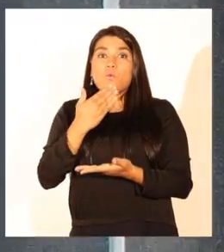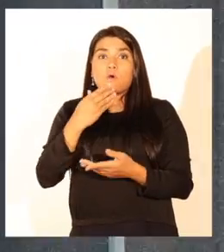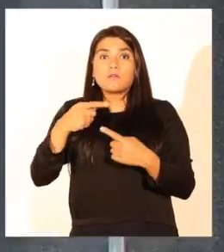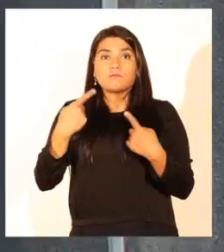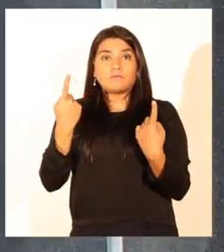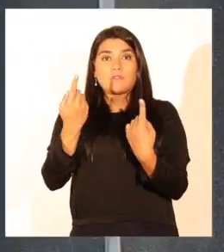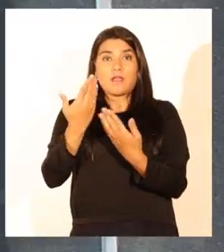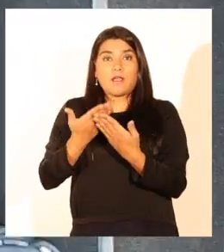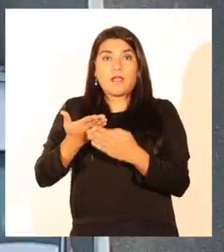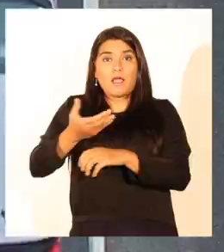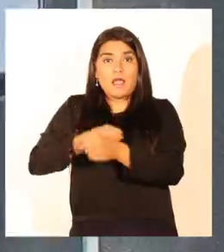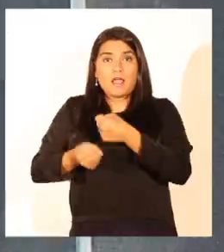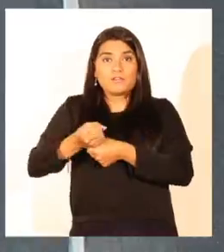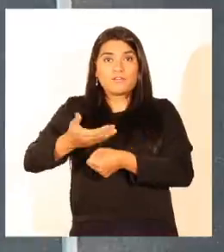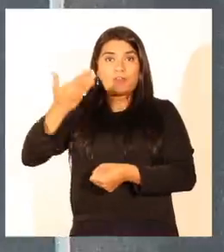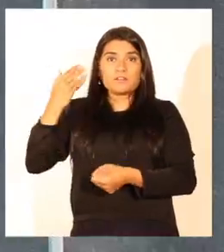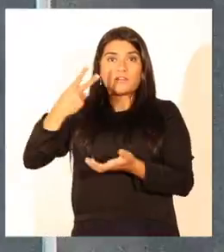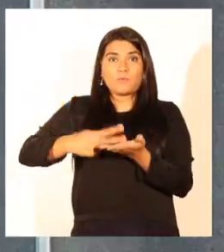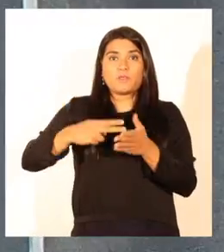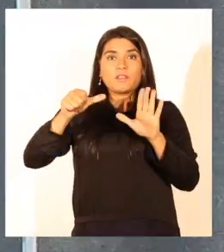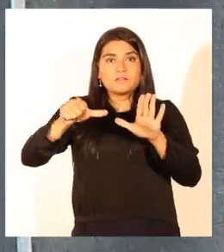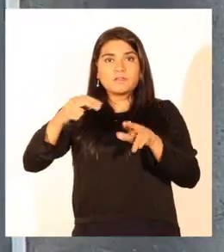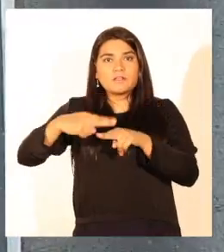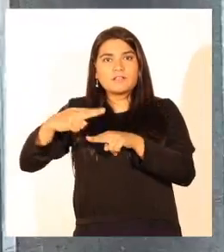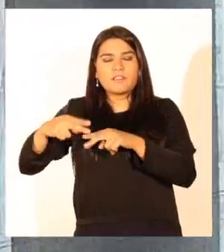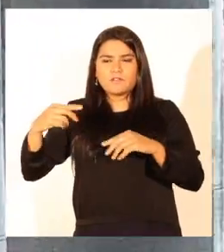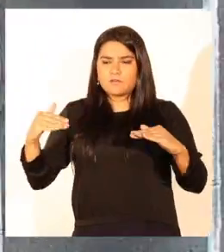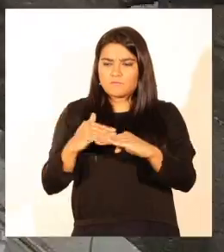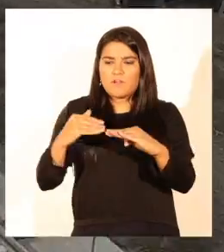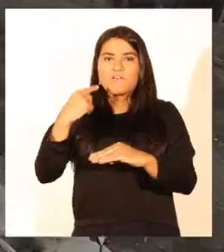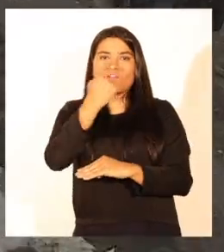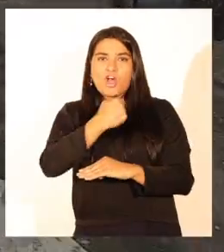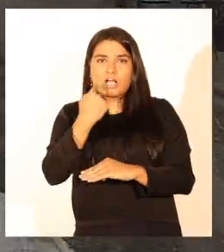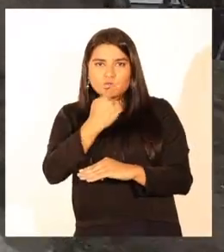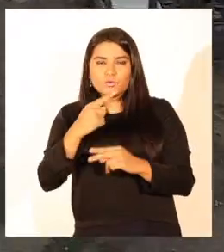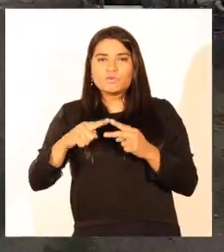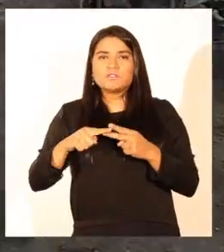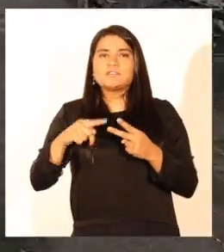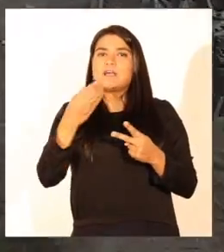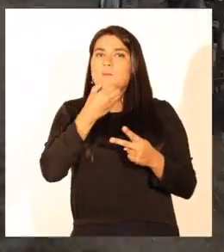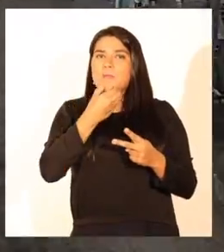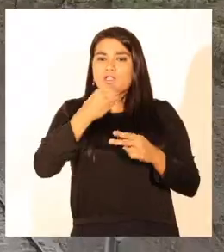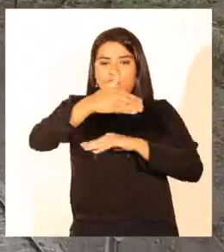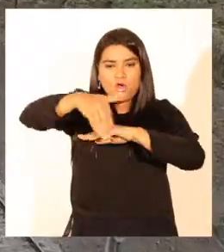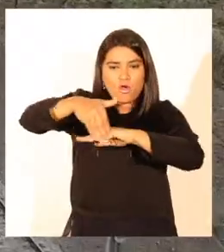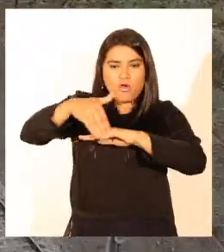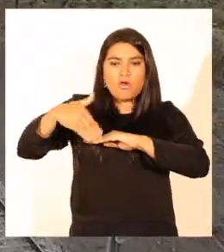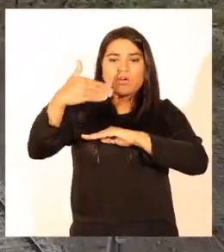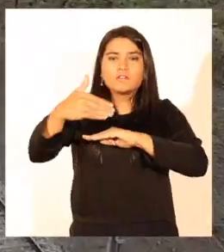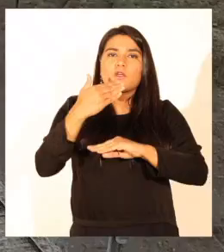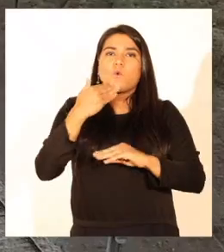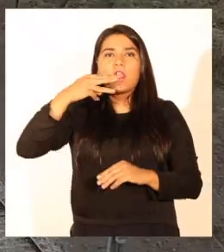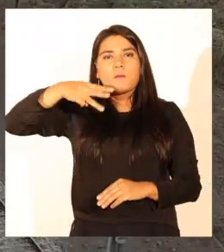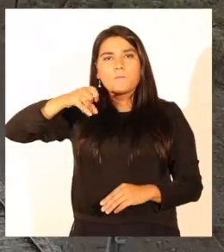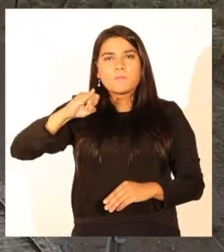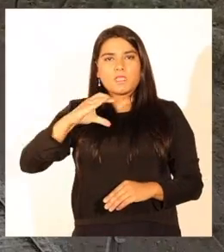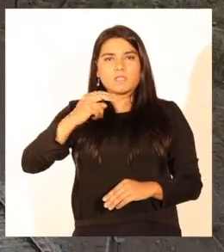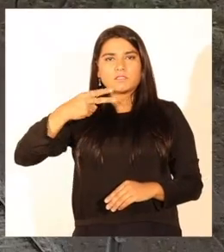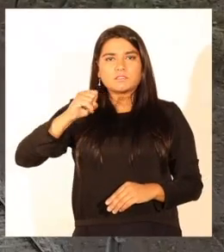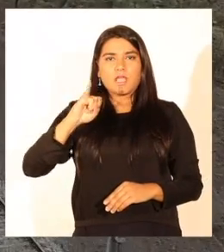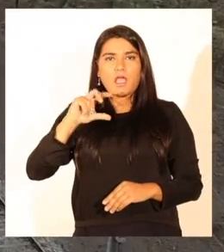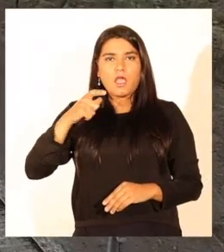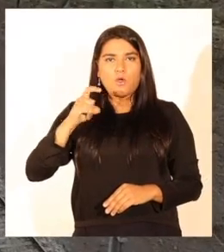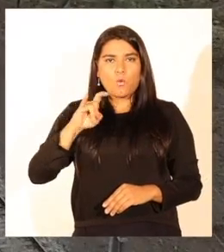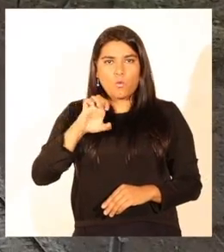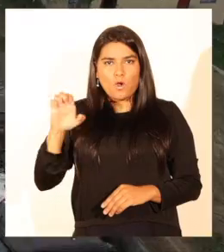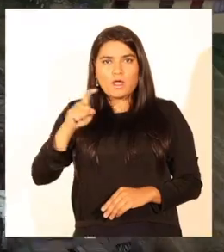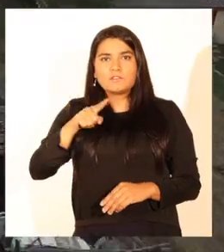así como durante el 2016 se ejecutaron los tramos de Boca Sur, San Pedro de la Costa y Michaiwe para vehículos